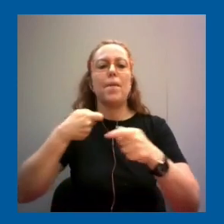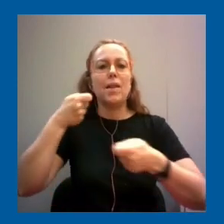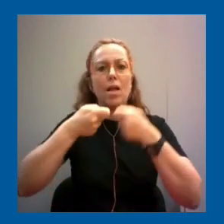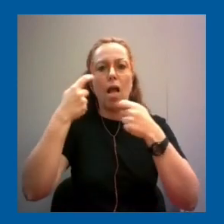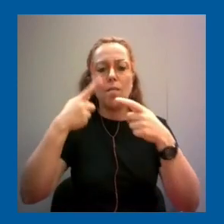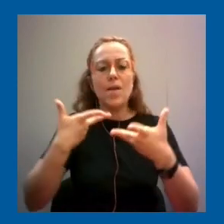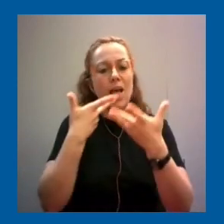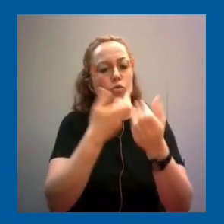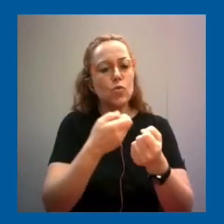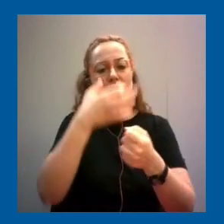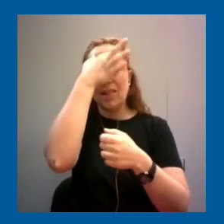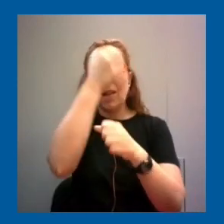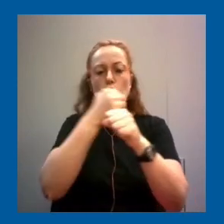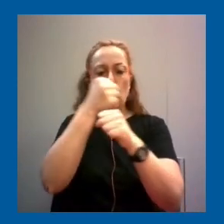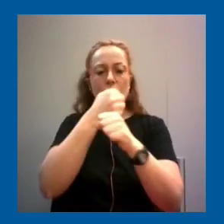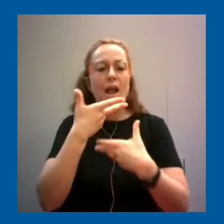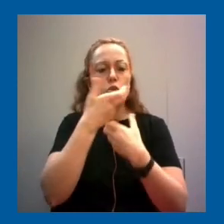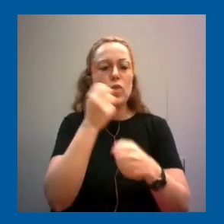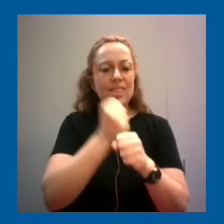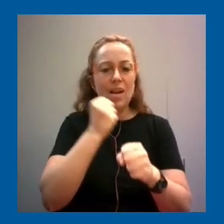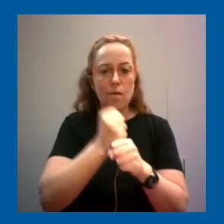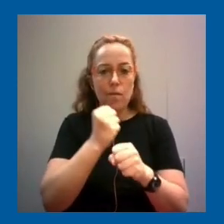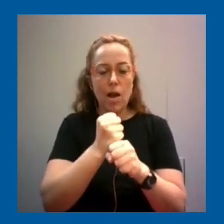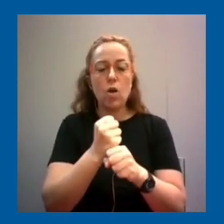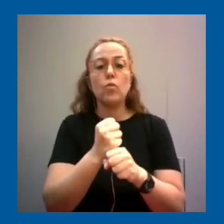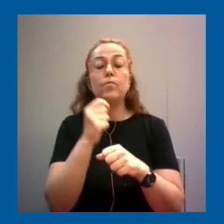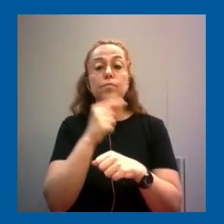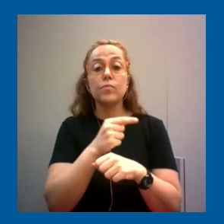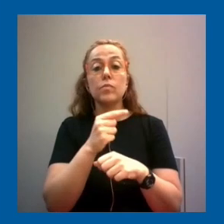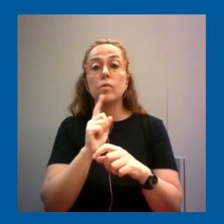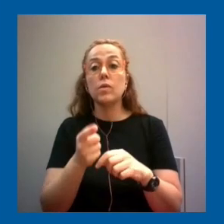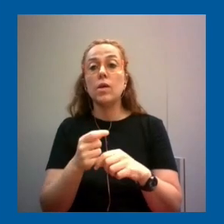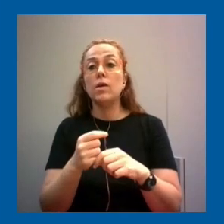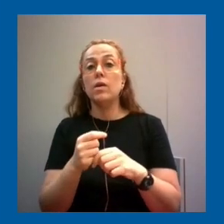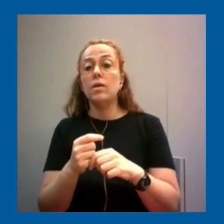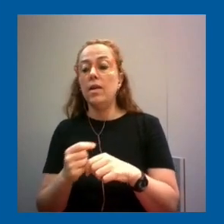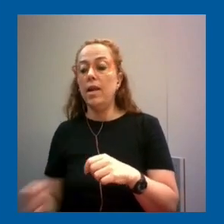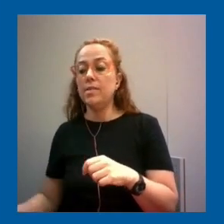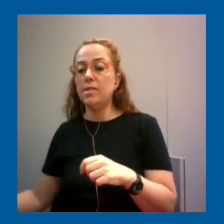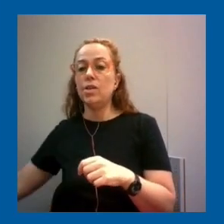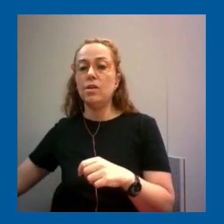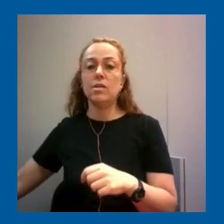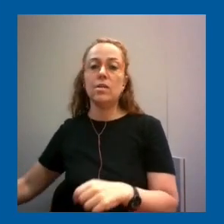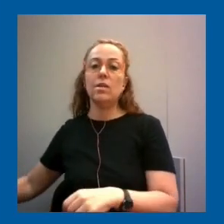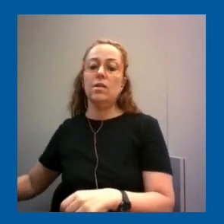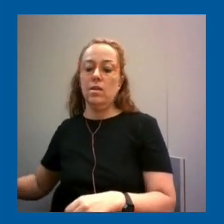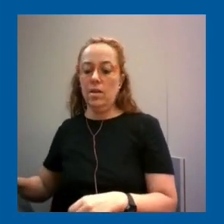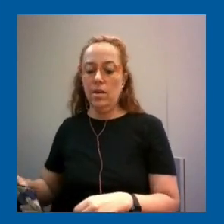con las computadoras se utilizan para muchas cosas y a eso, en general, le llamamos la tecnología informática.